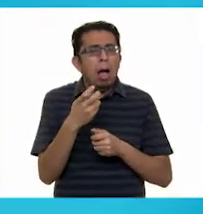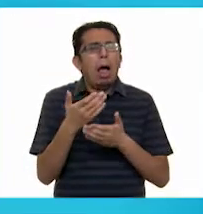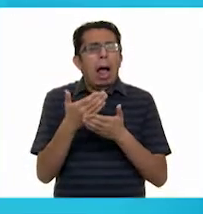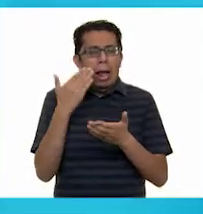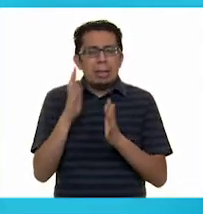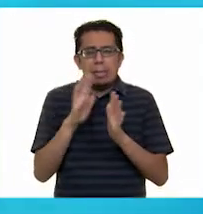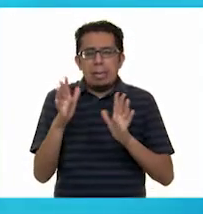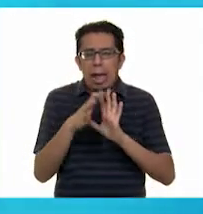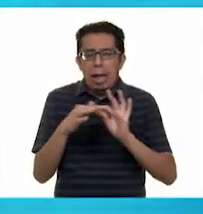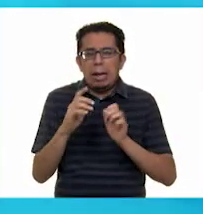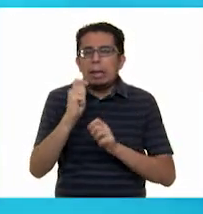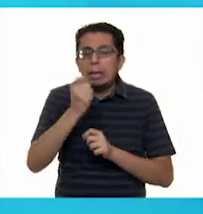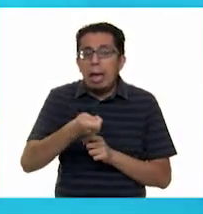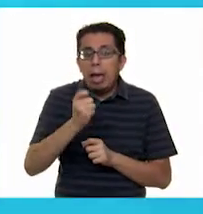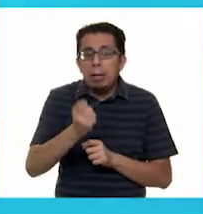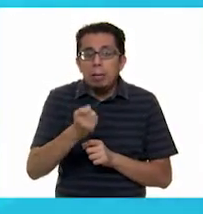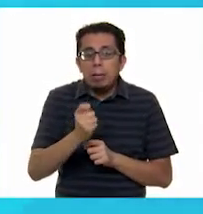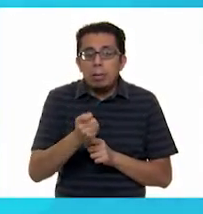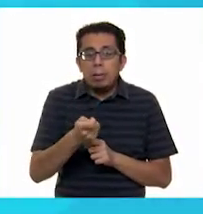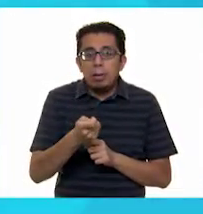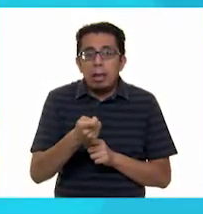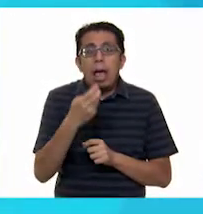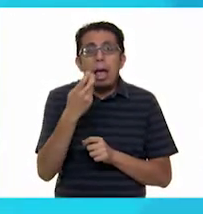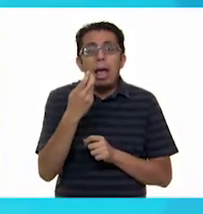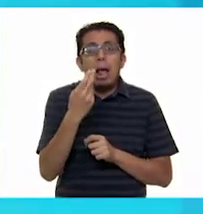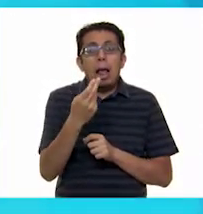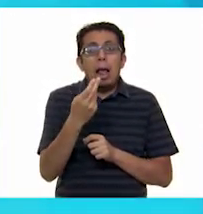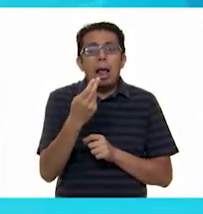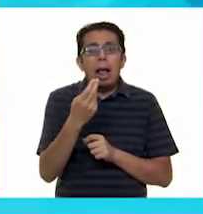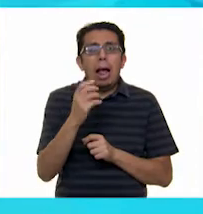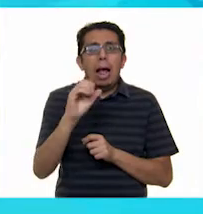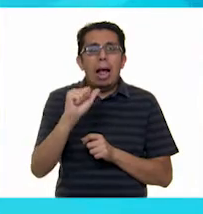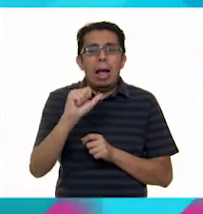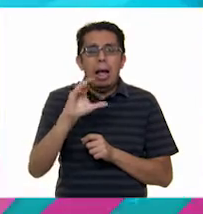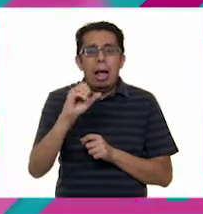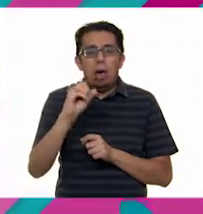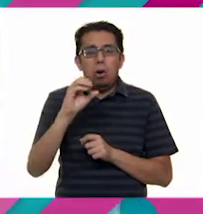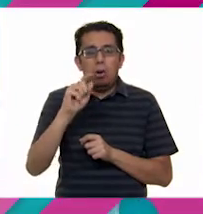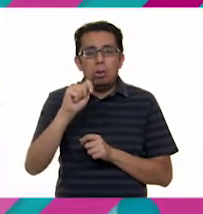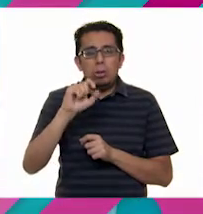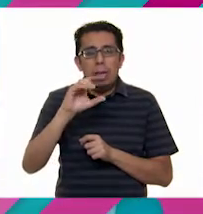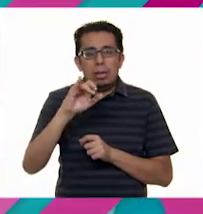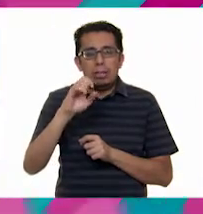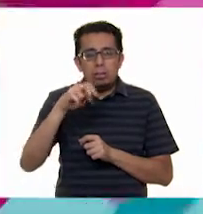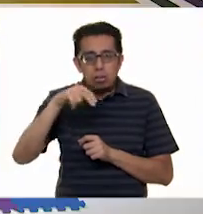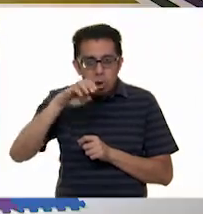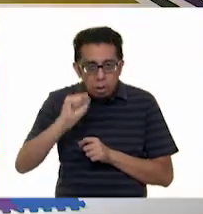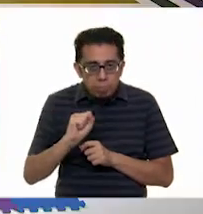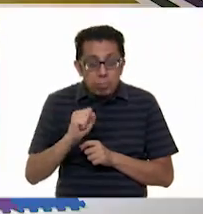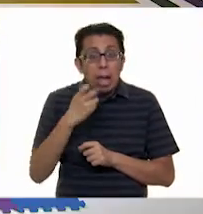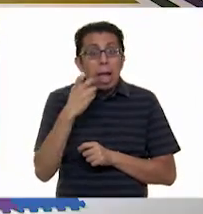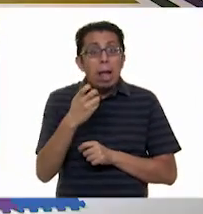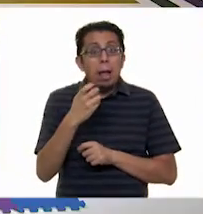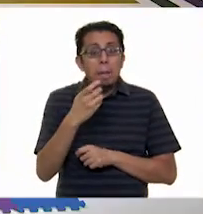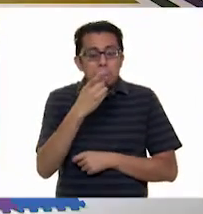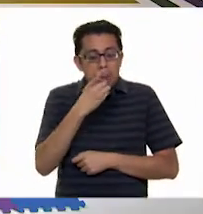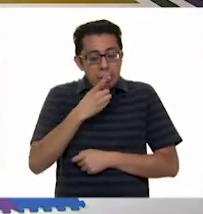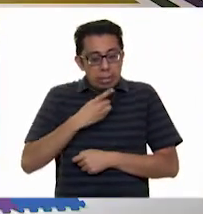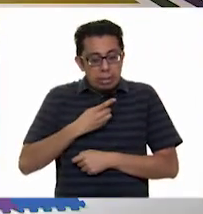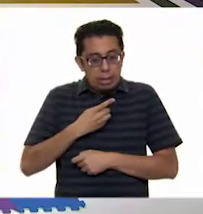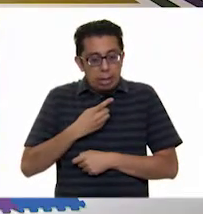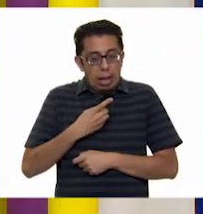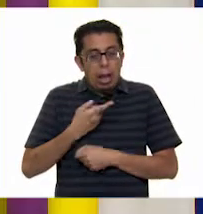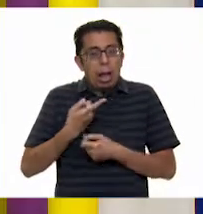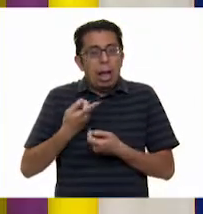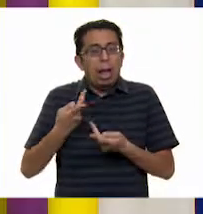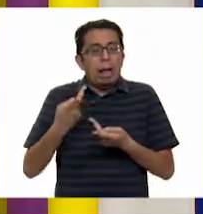hace rato. ¿Qué es, niñas y niños? Ah, pues son las acotaciones. Lo que nos dice que es lo que tiene que pasar en escena, las